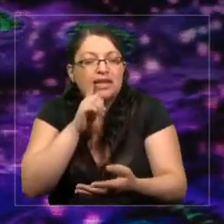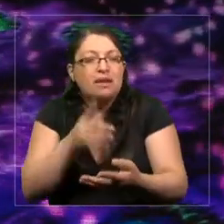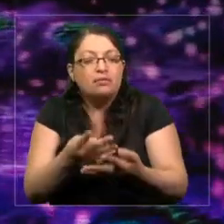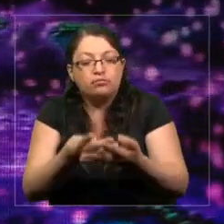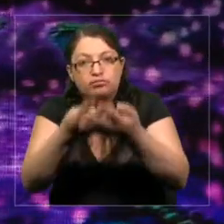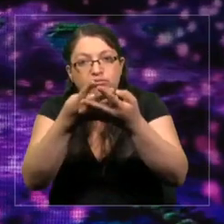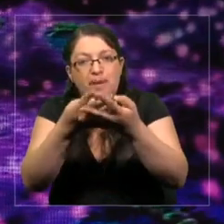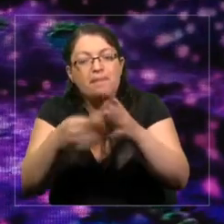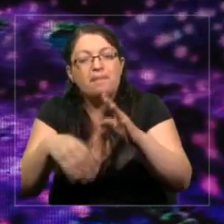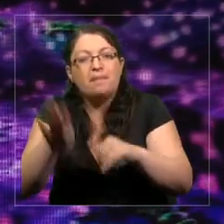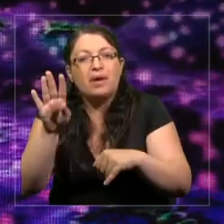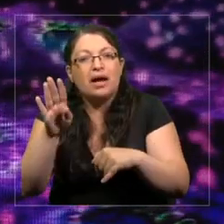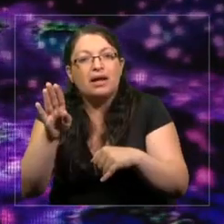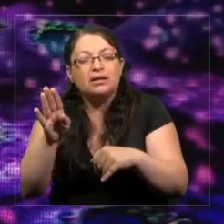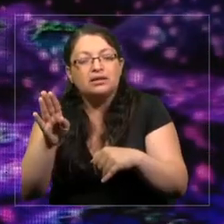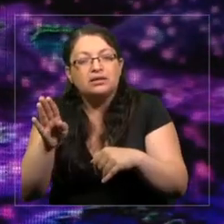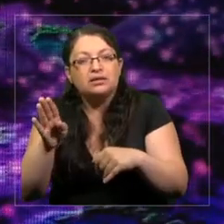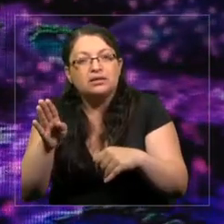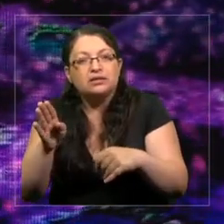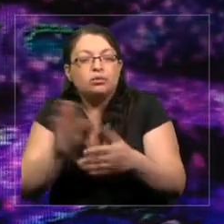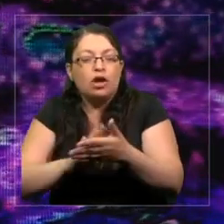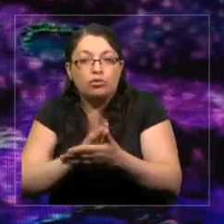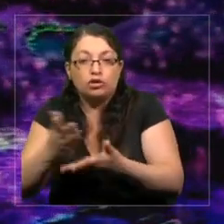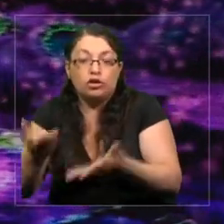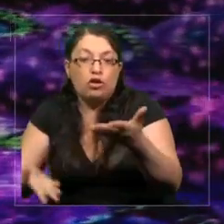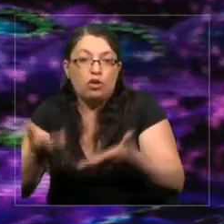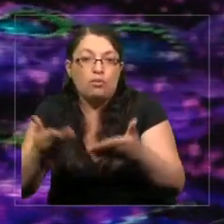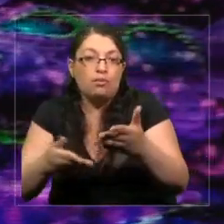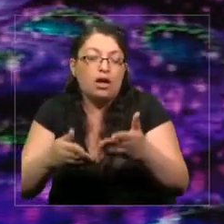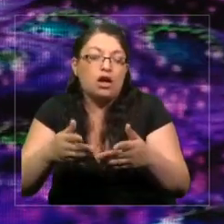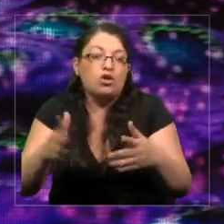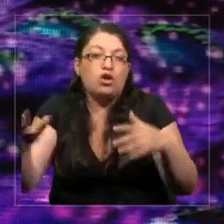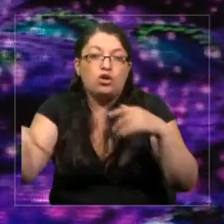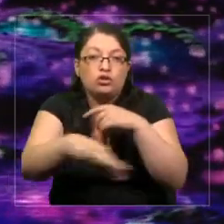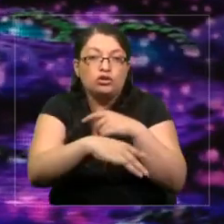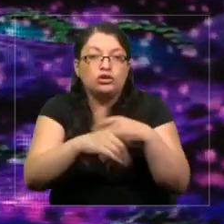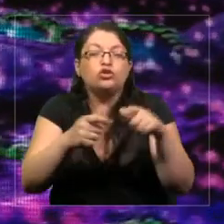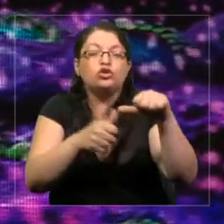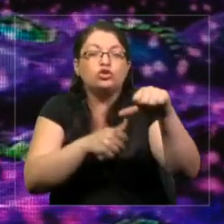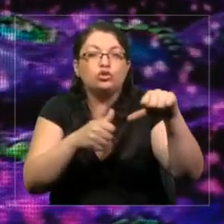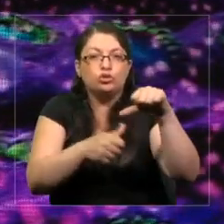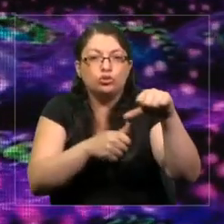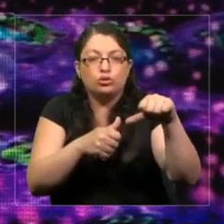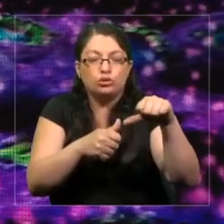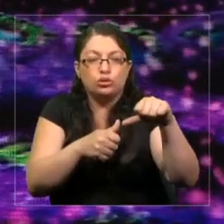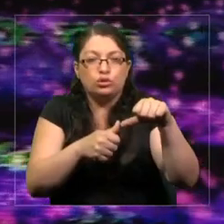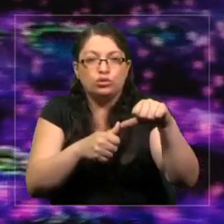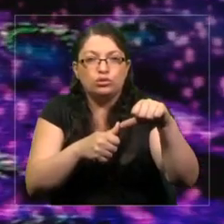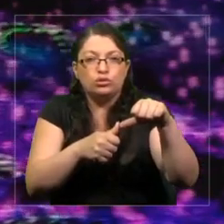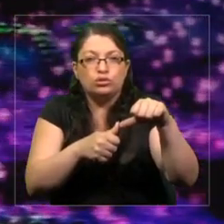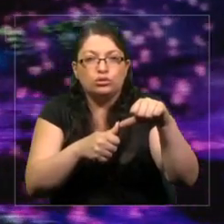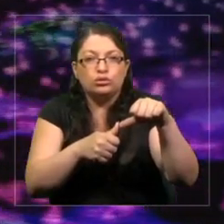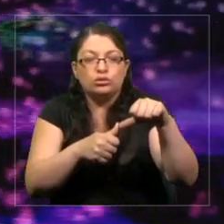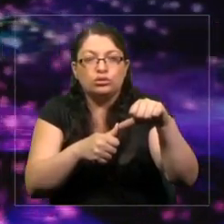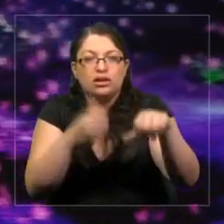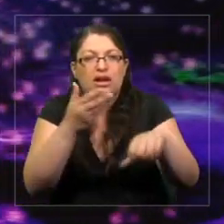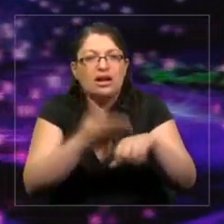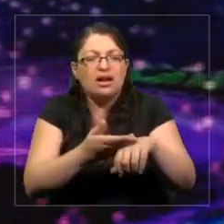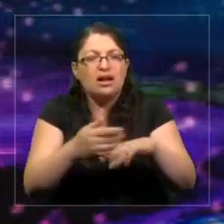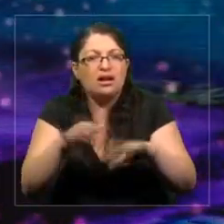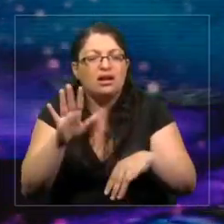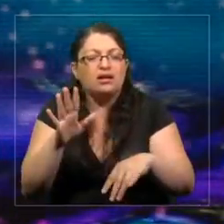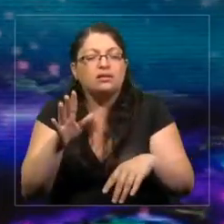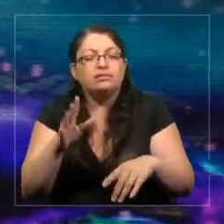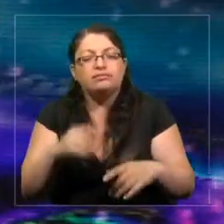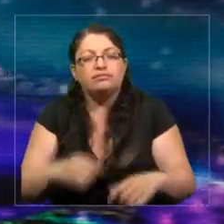océanos tropicales y subtropicales. Estos son impactantes. Son